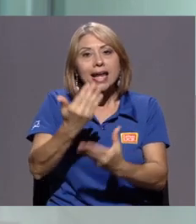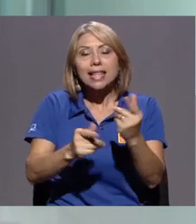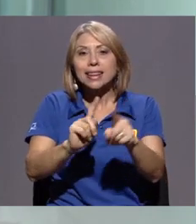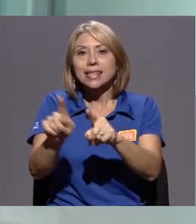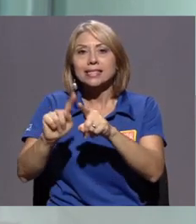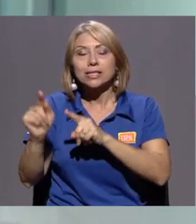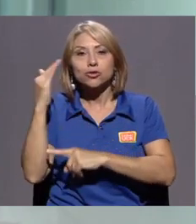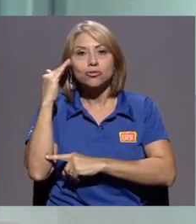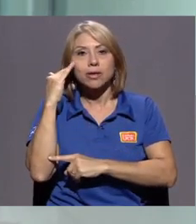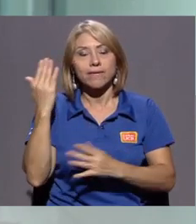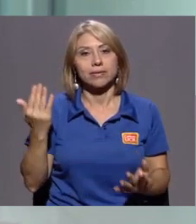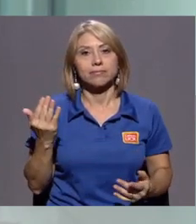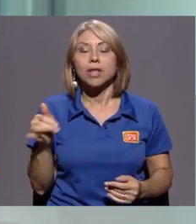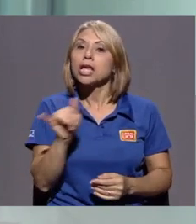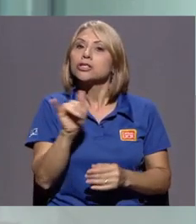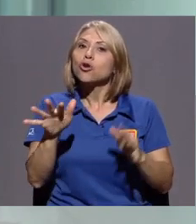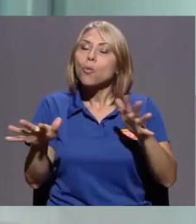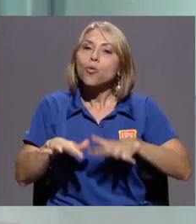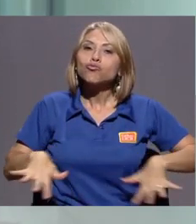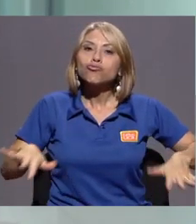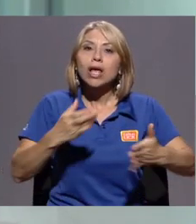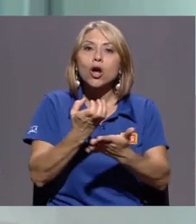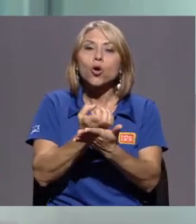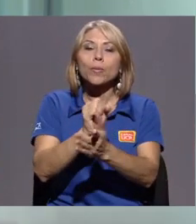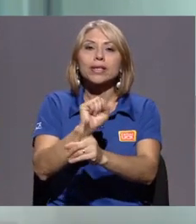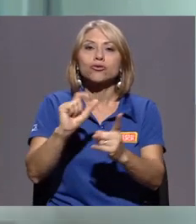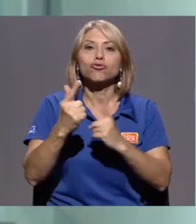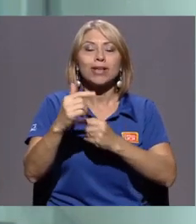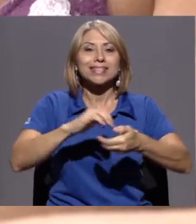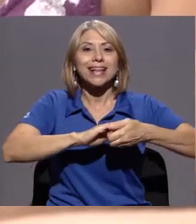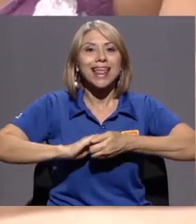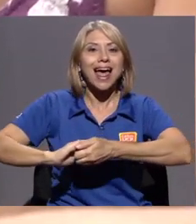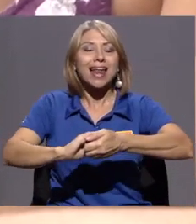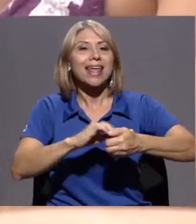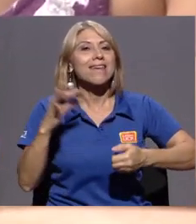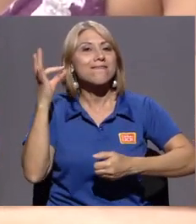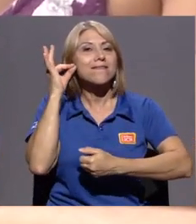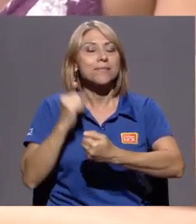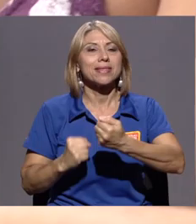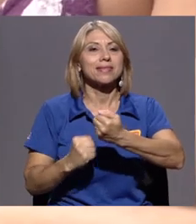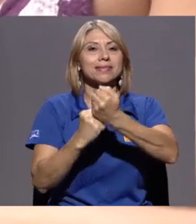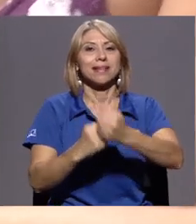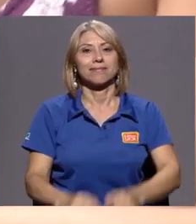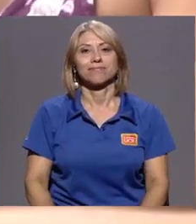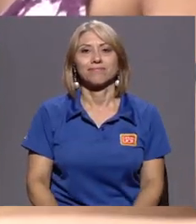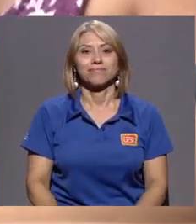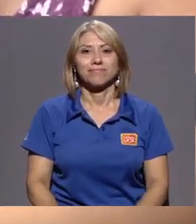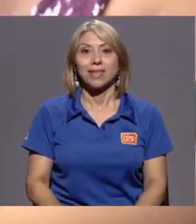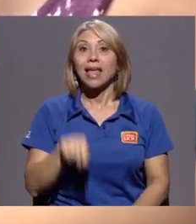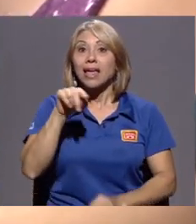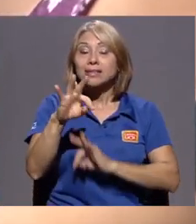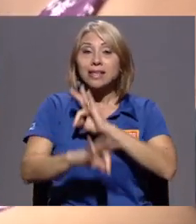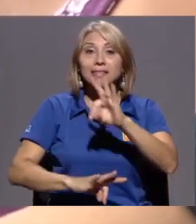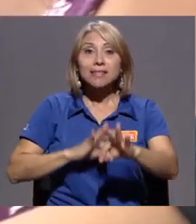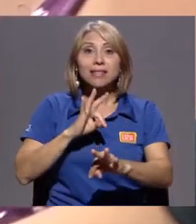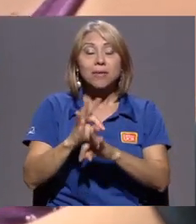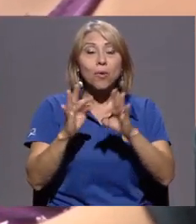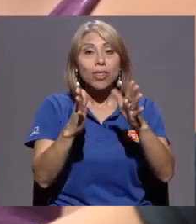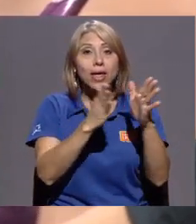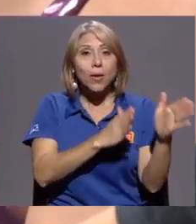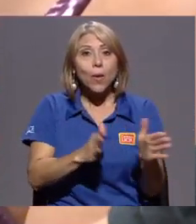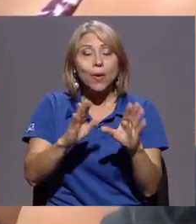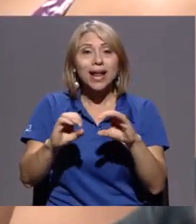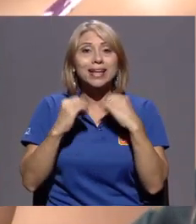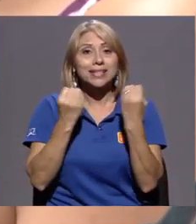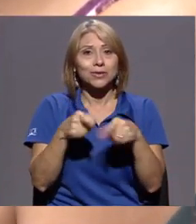saberes, entonces es como un espacio de economía social solidaria y feminista. Este tipo de organización también